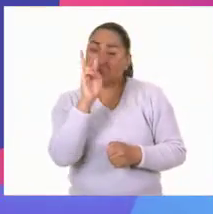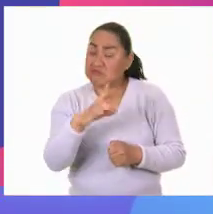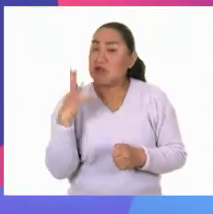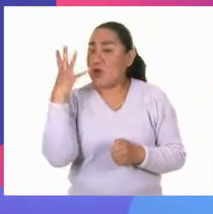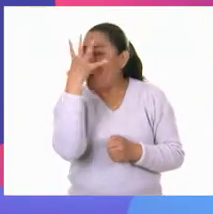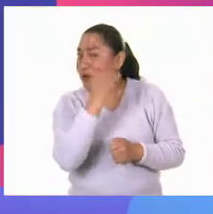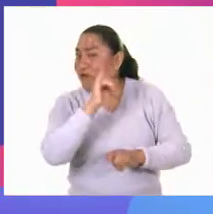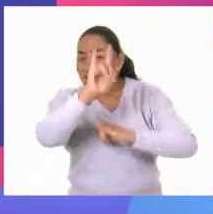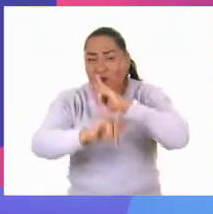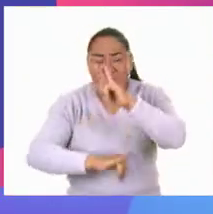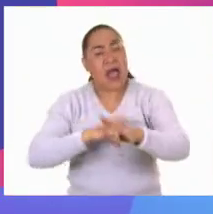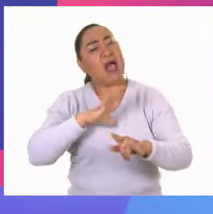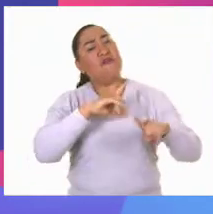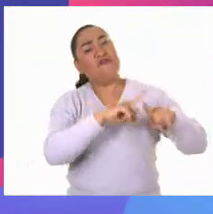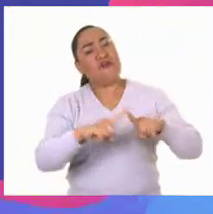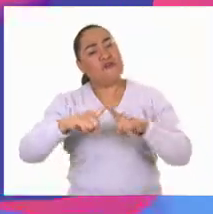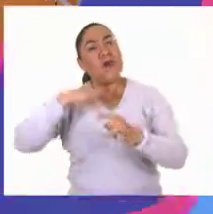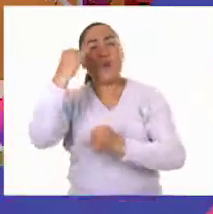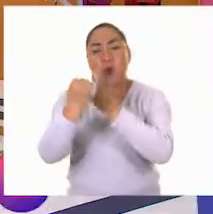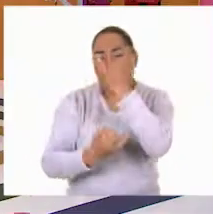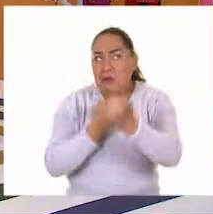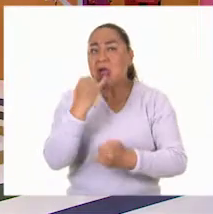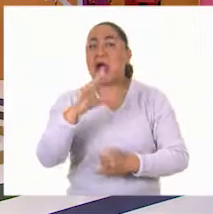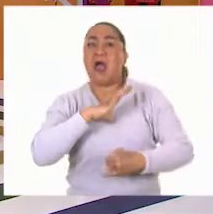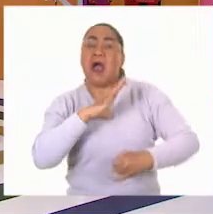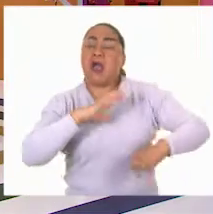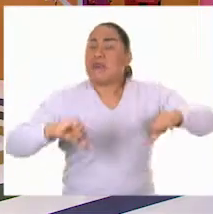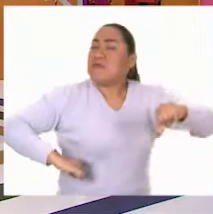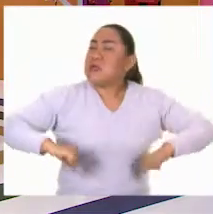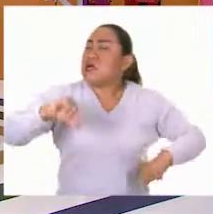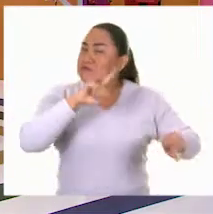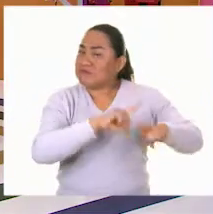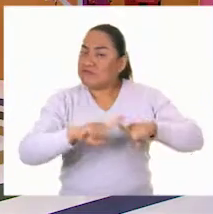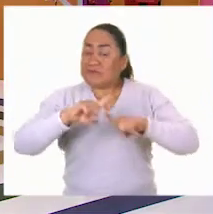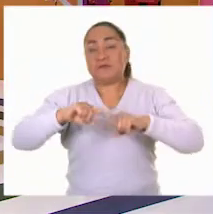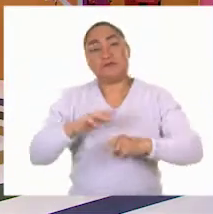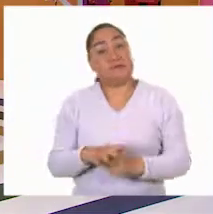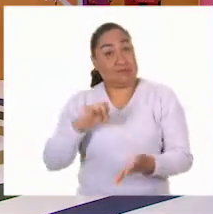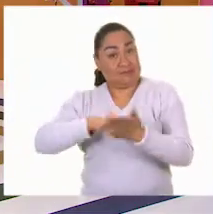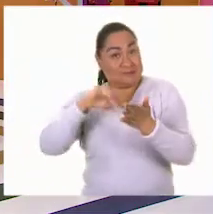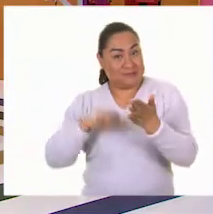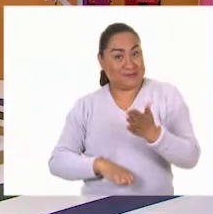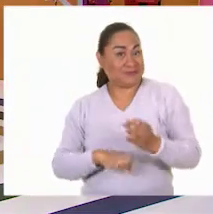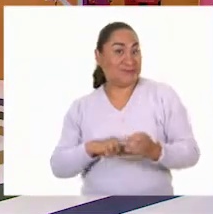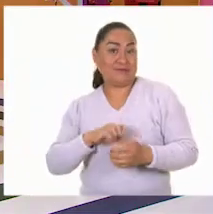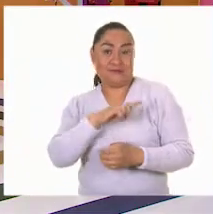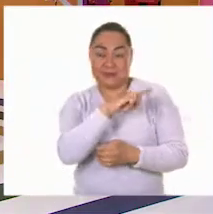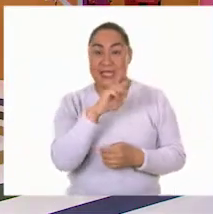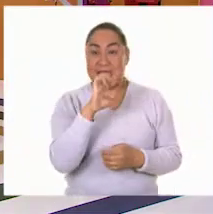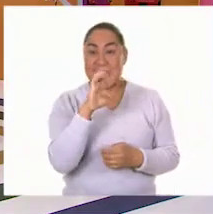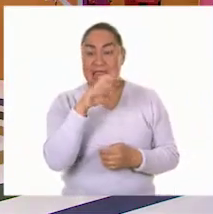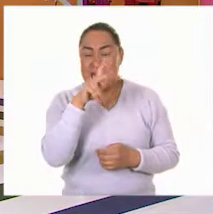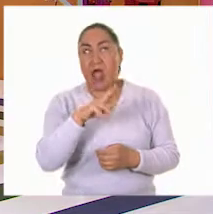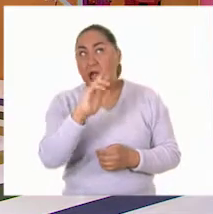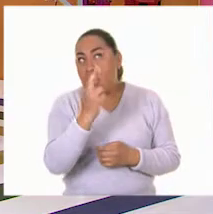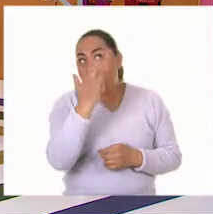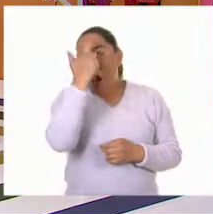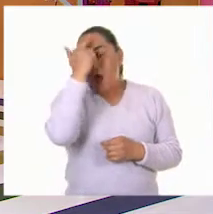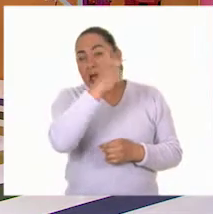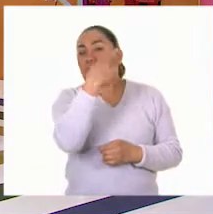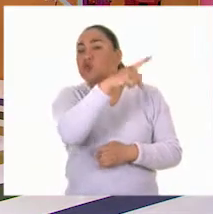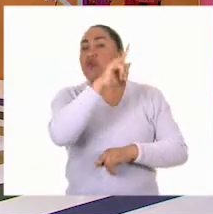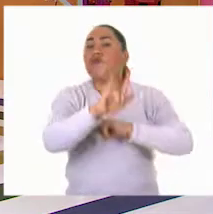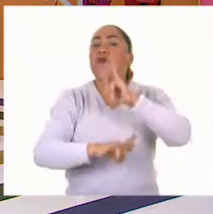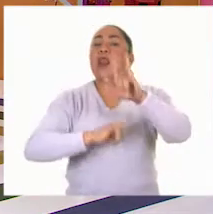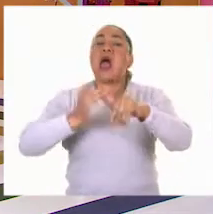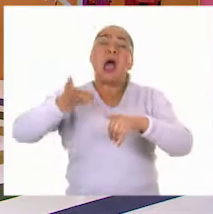y muchas actividades por hacer. Eric, por ejemplo, recuerda con mucha nostalgia la feria cuando estaba cerca de su